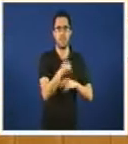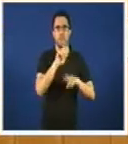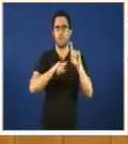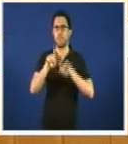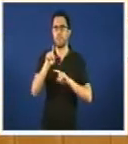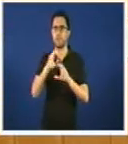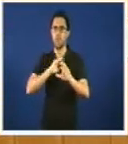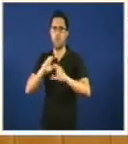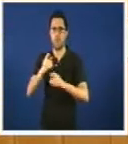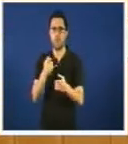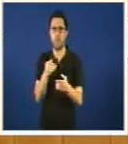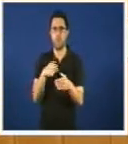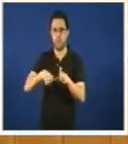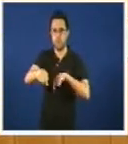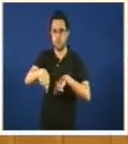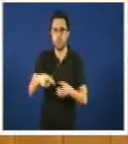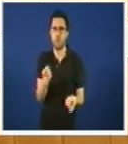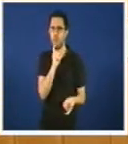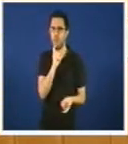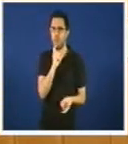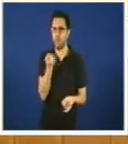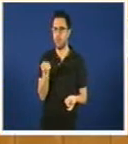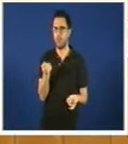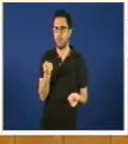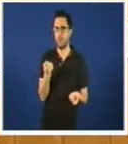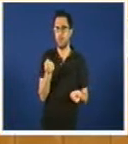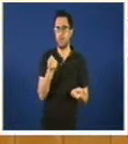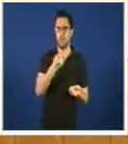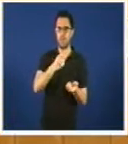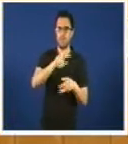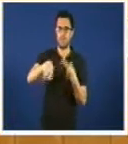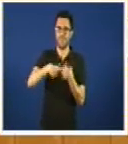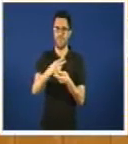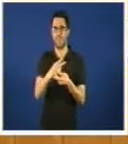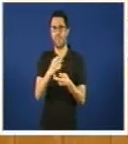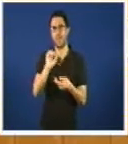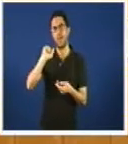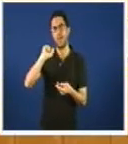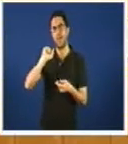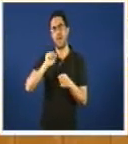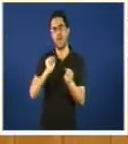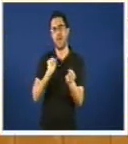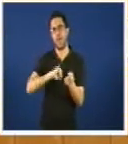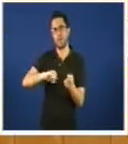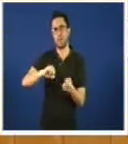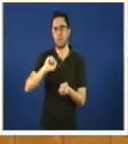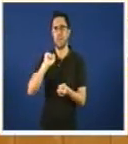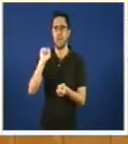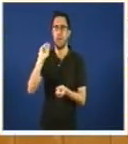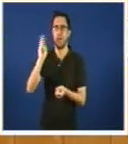ampliación da P9 justifican unha obra de esa envergadura en base a que a rotonda que hai de entrada o gallás parece ser que está